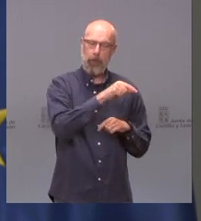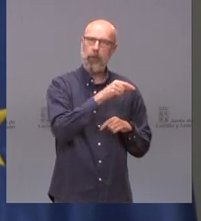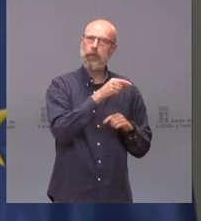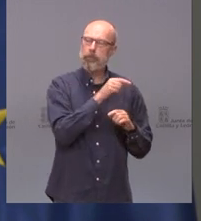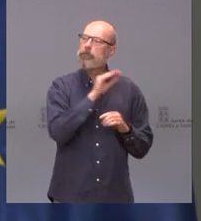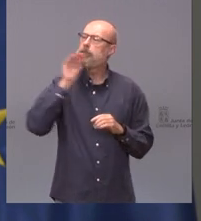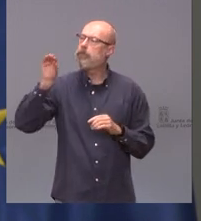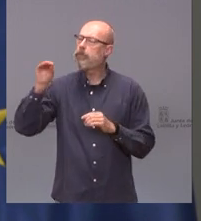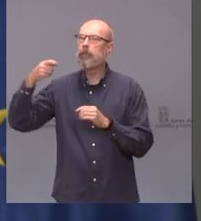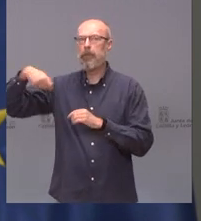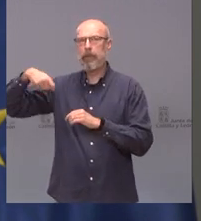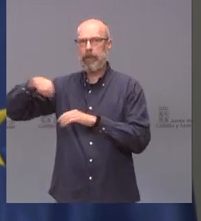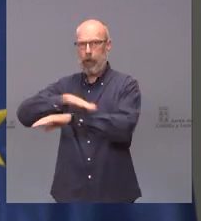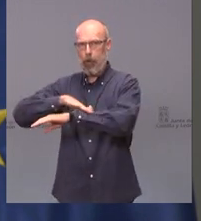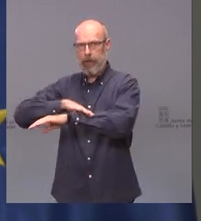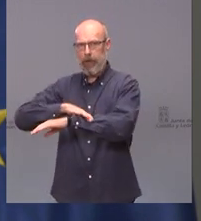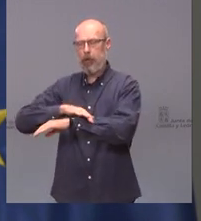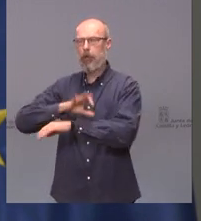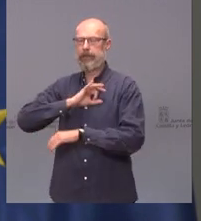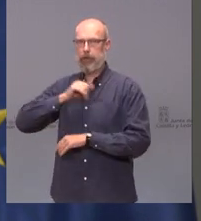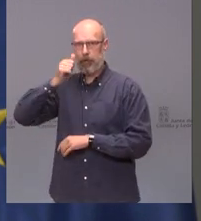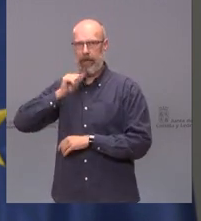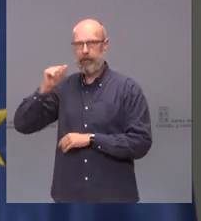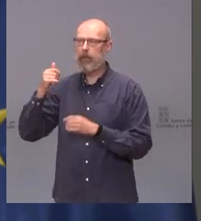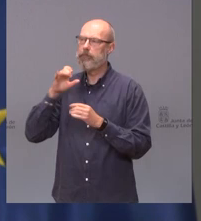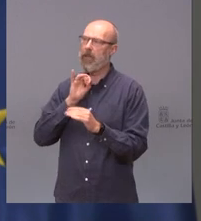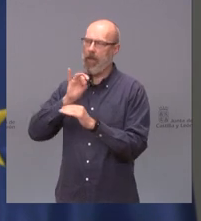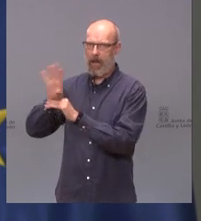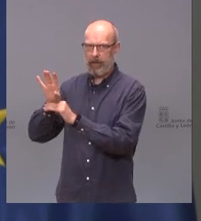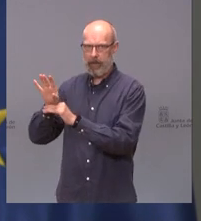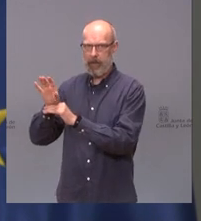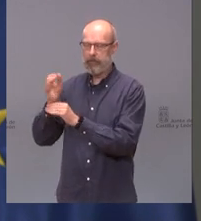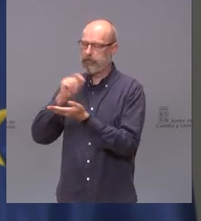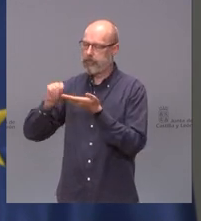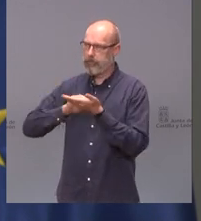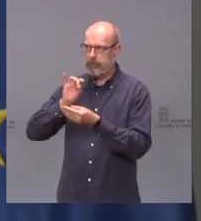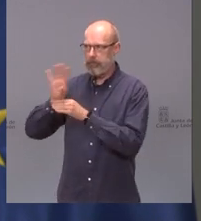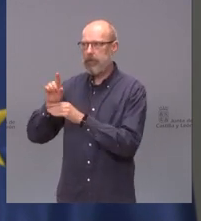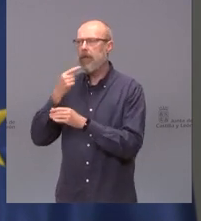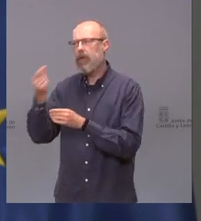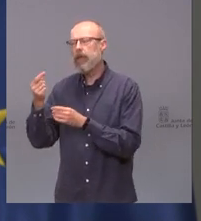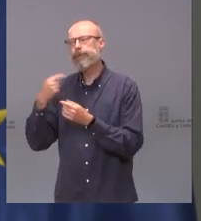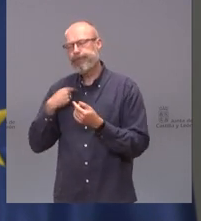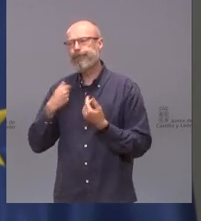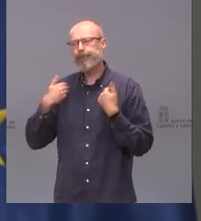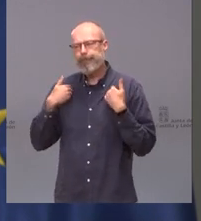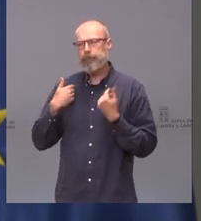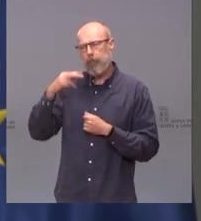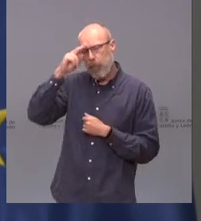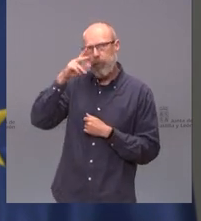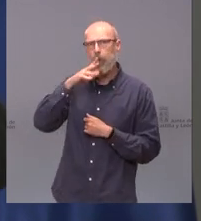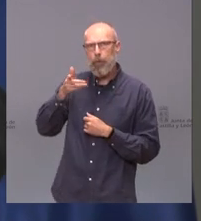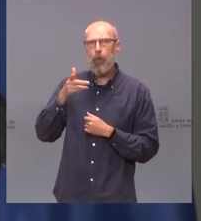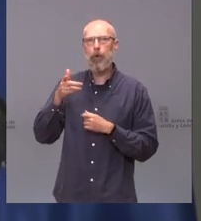presidente del Gobierno, el señor Sánchez, por carta, mostrándole la preocupación por no haberse hecho